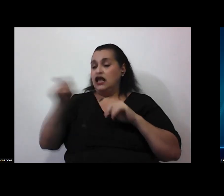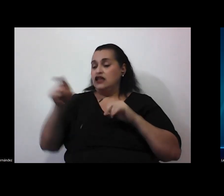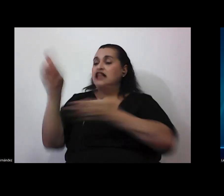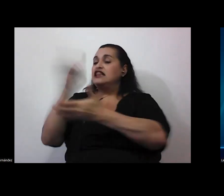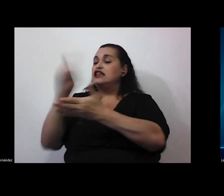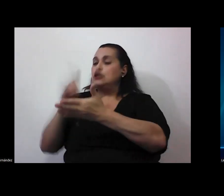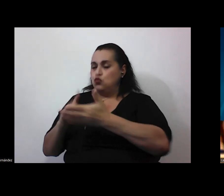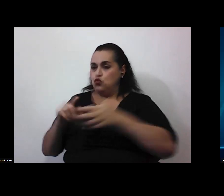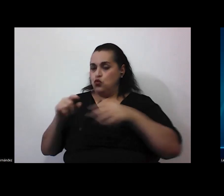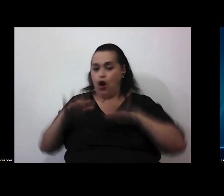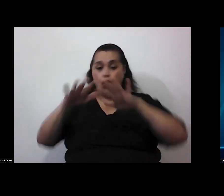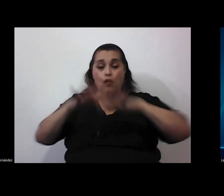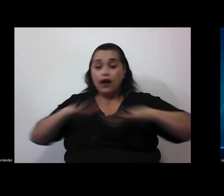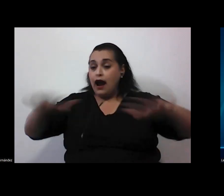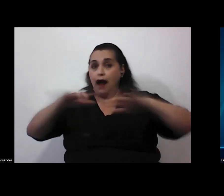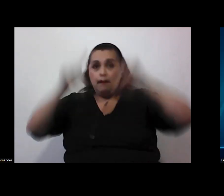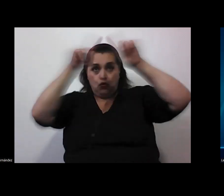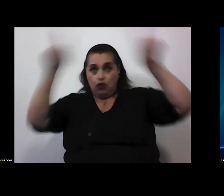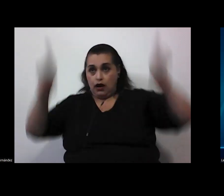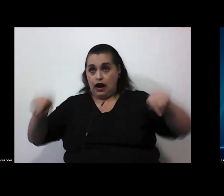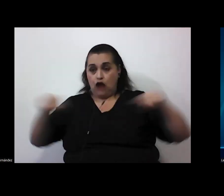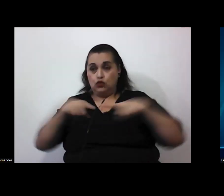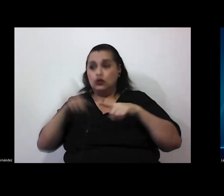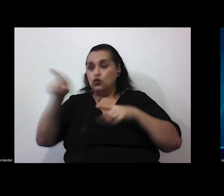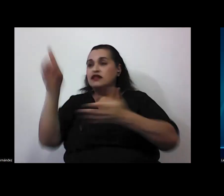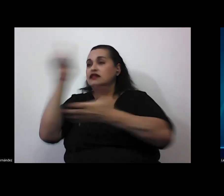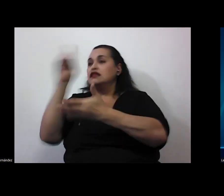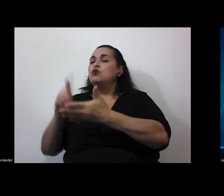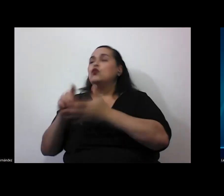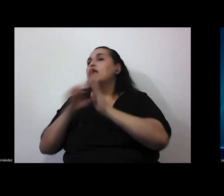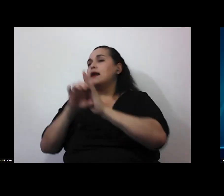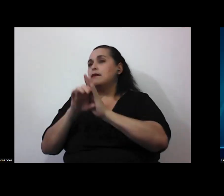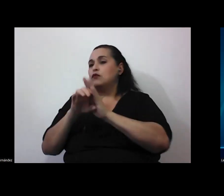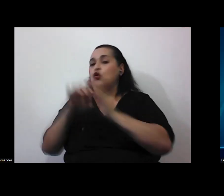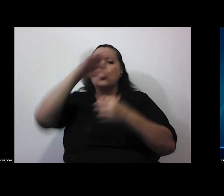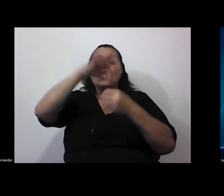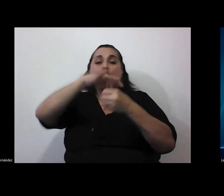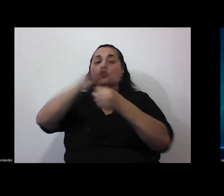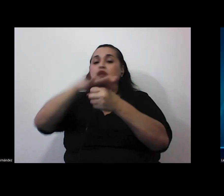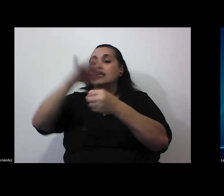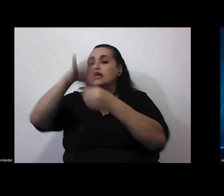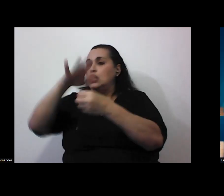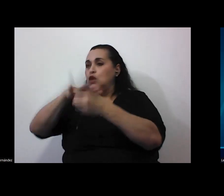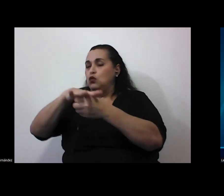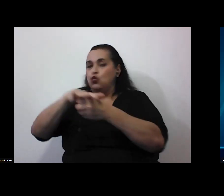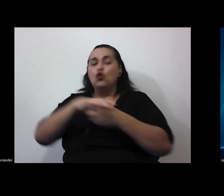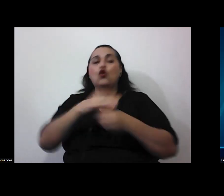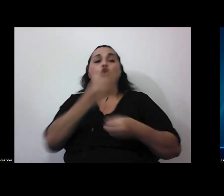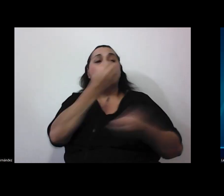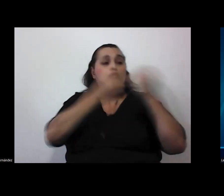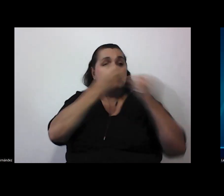una cartulina y dibujen un campo de cultivo de organismos transgénicos y en otra